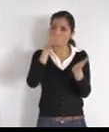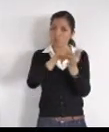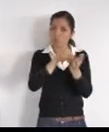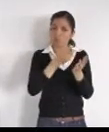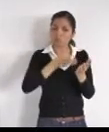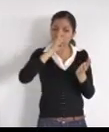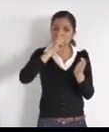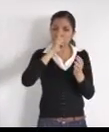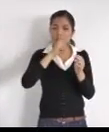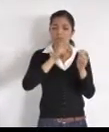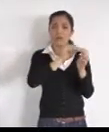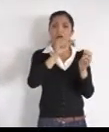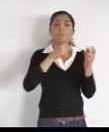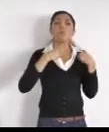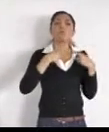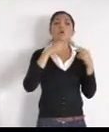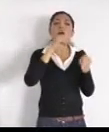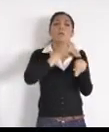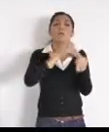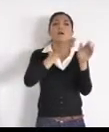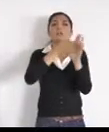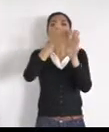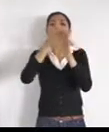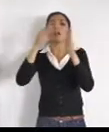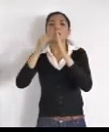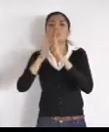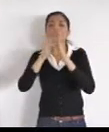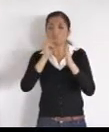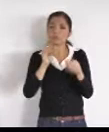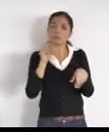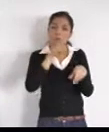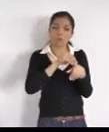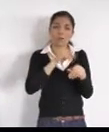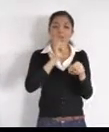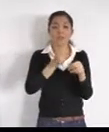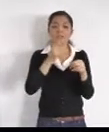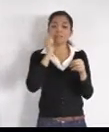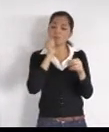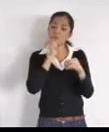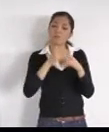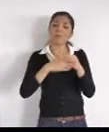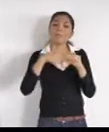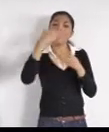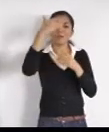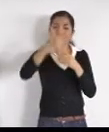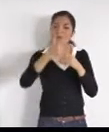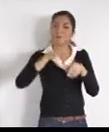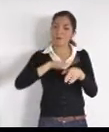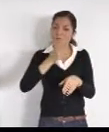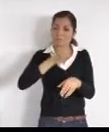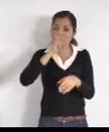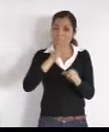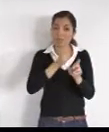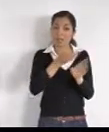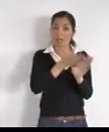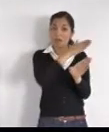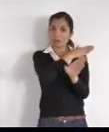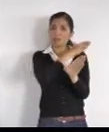mayor, de lo que ya desde la pasada administración, se logró, en cuanto a vialidades, y la infraestructura que requiere Tlajomurco,